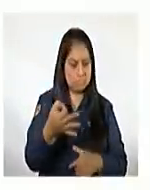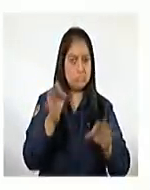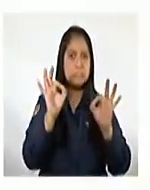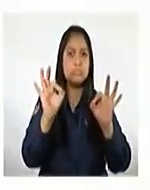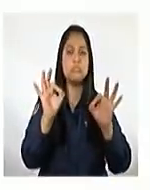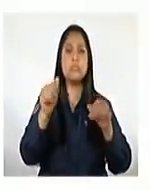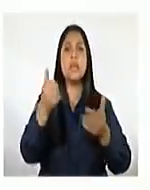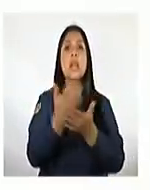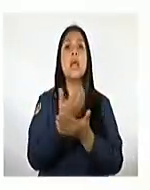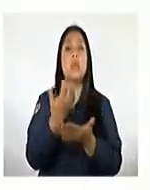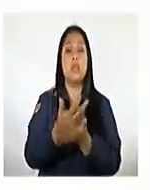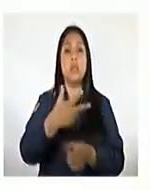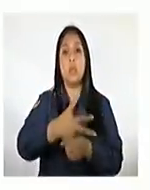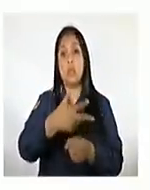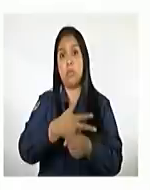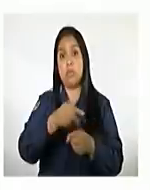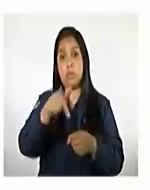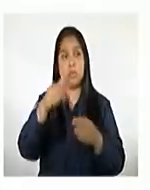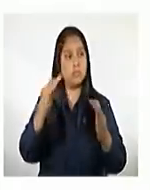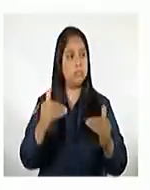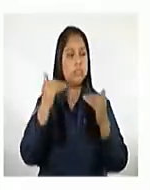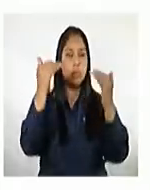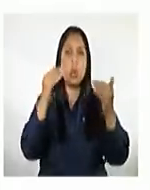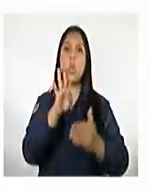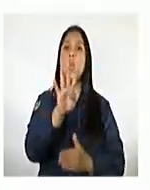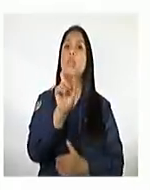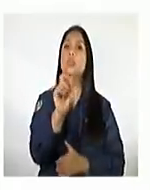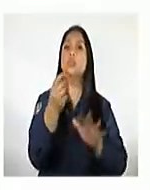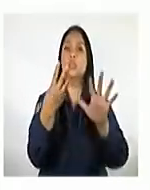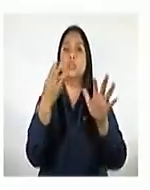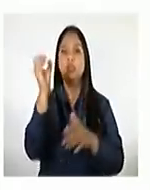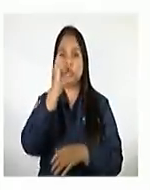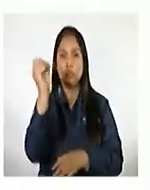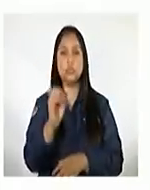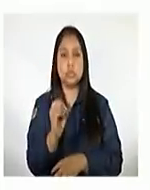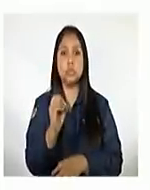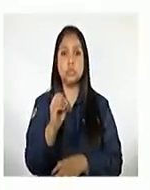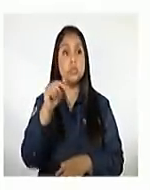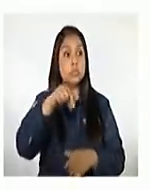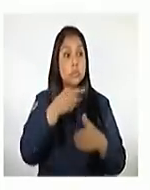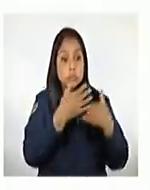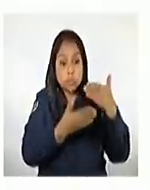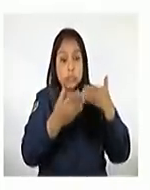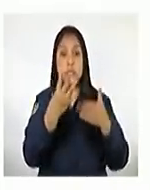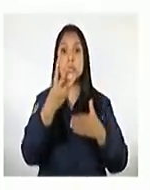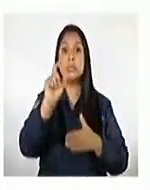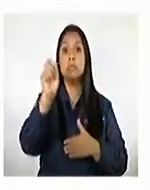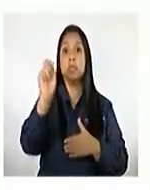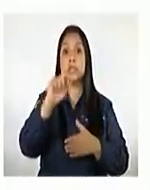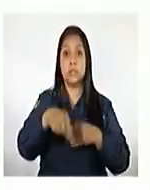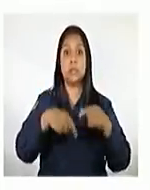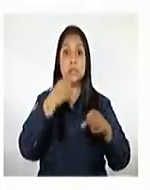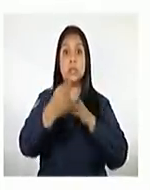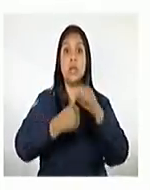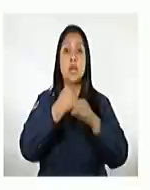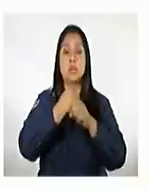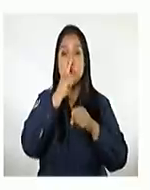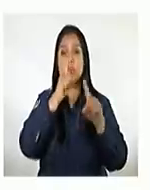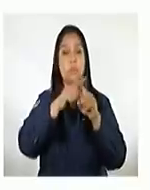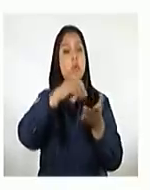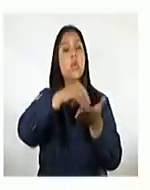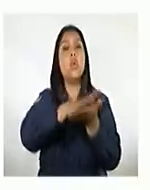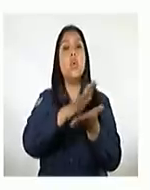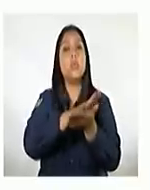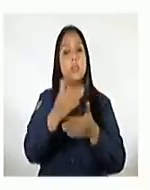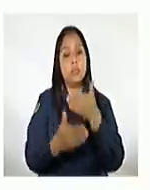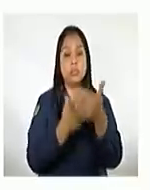La economía guatemalteca creció 4.8% solo el primer trimestre de este año y confirma el proceso